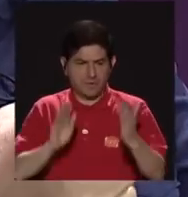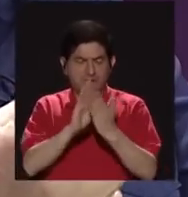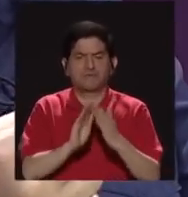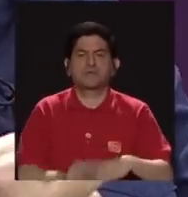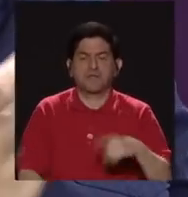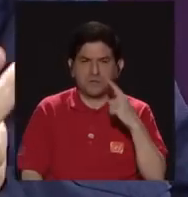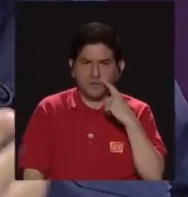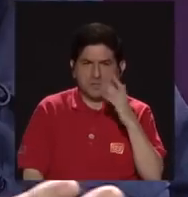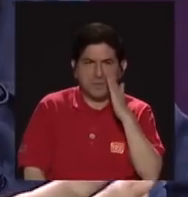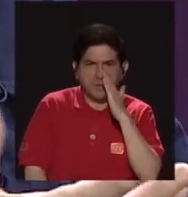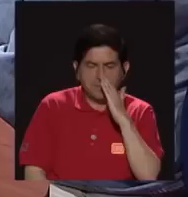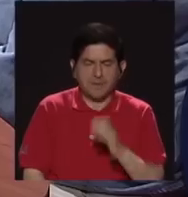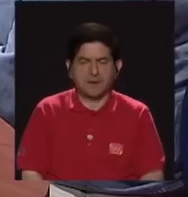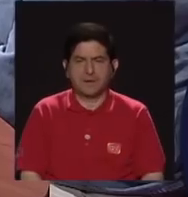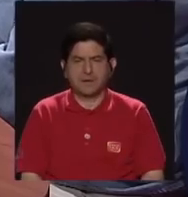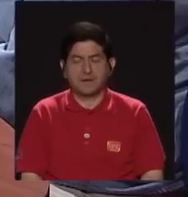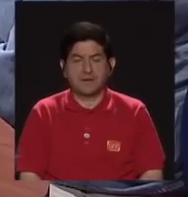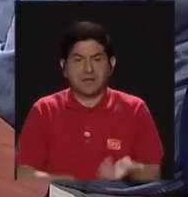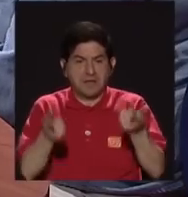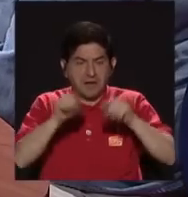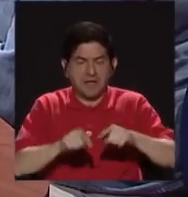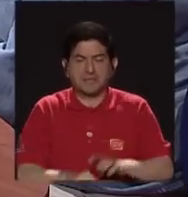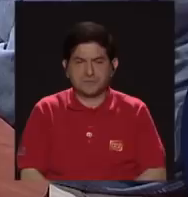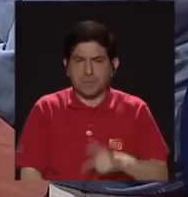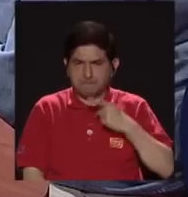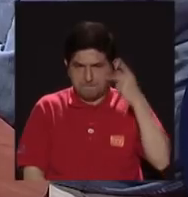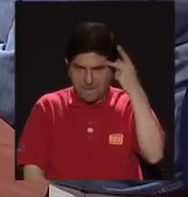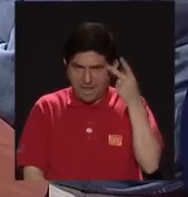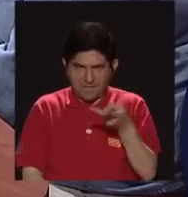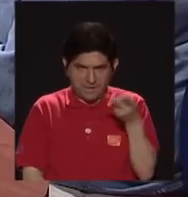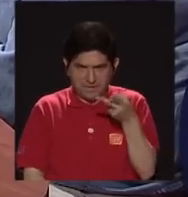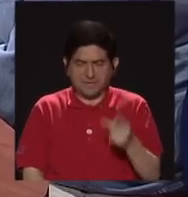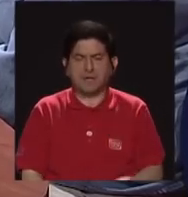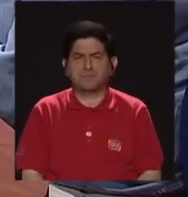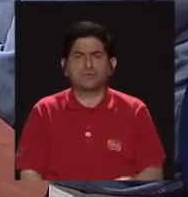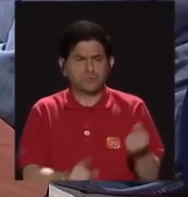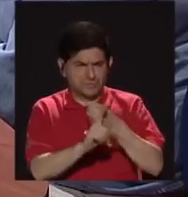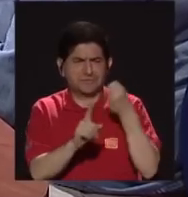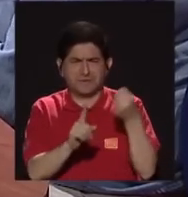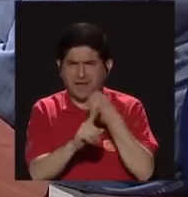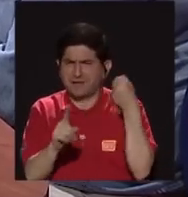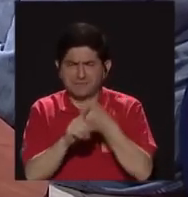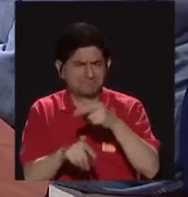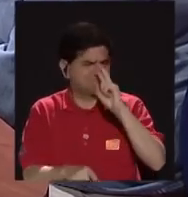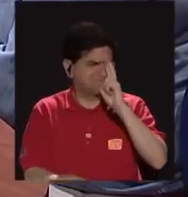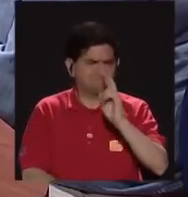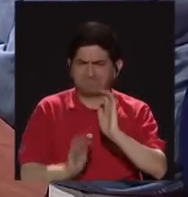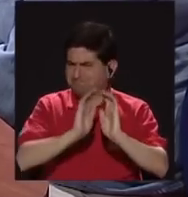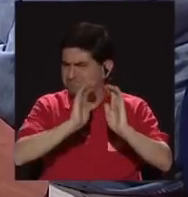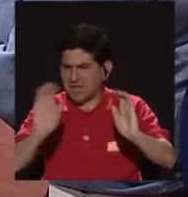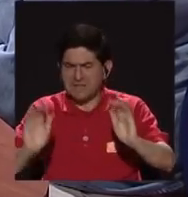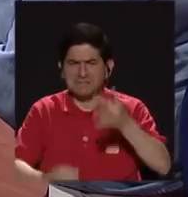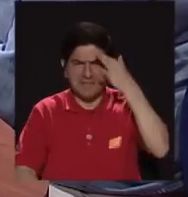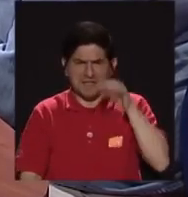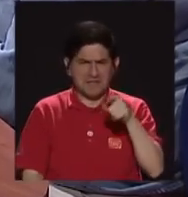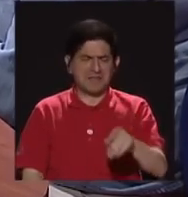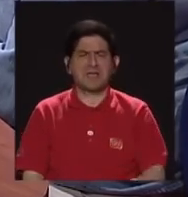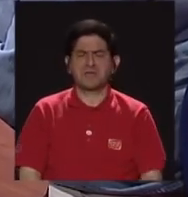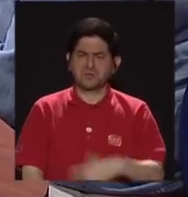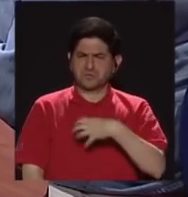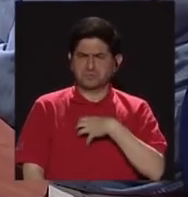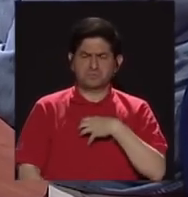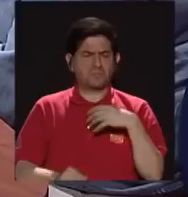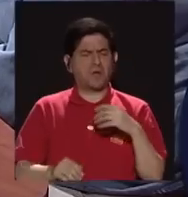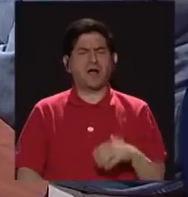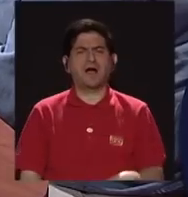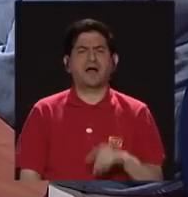y a su madre, porque muchos padres y muchas madres biológicas son agresivos, no respetan a los niños, creen que son su propiedad y que